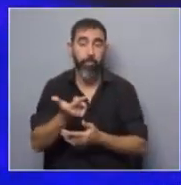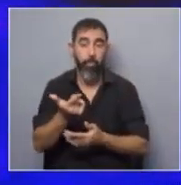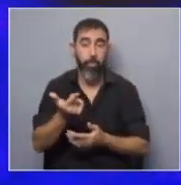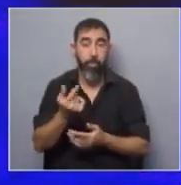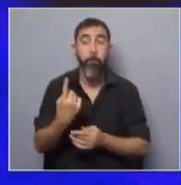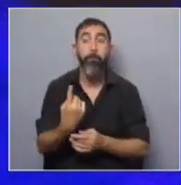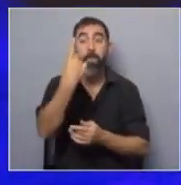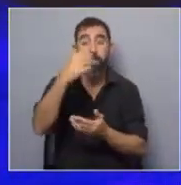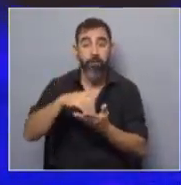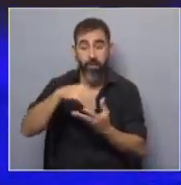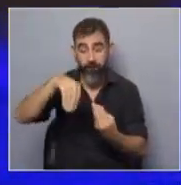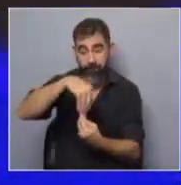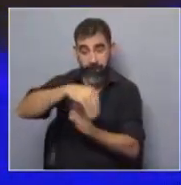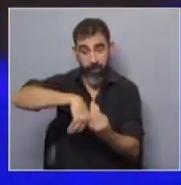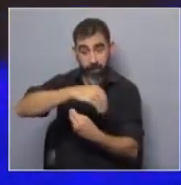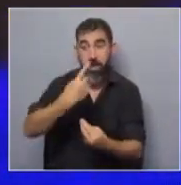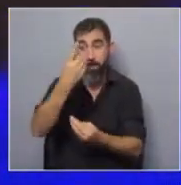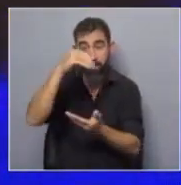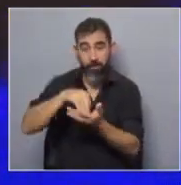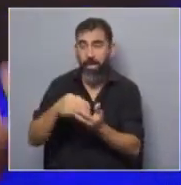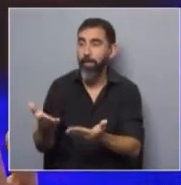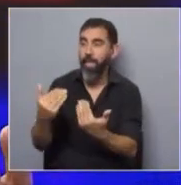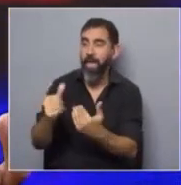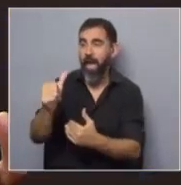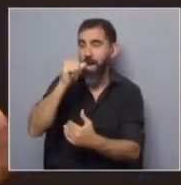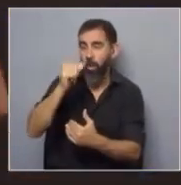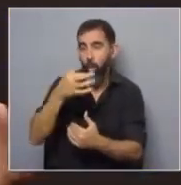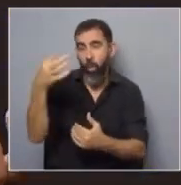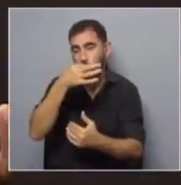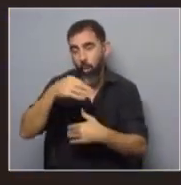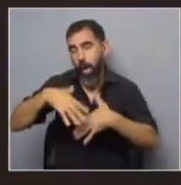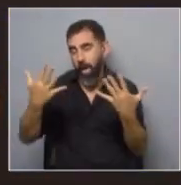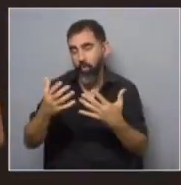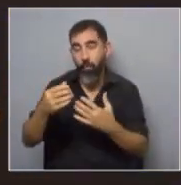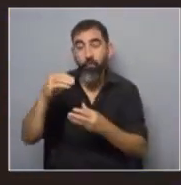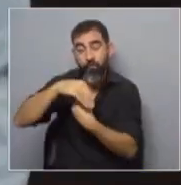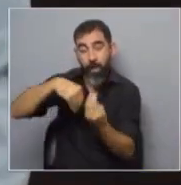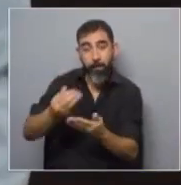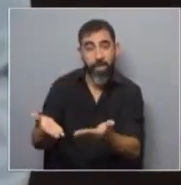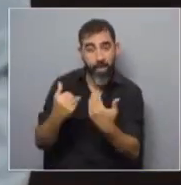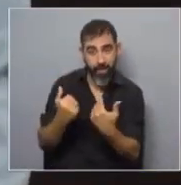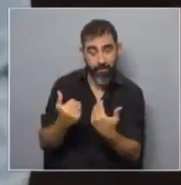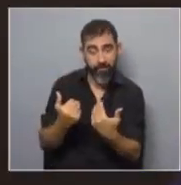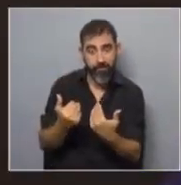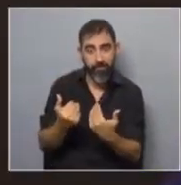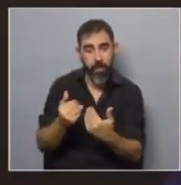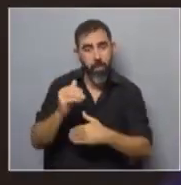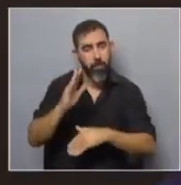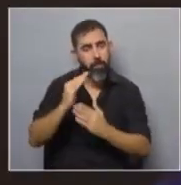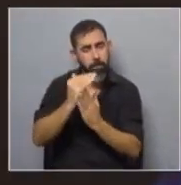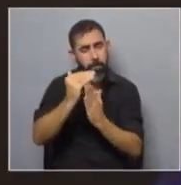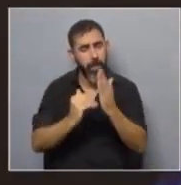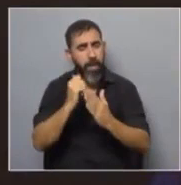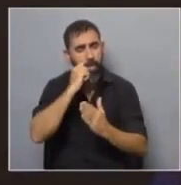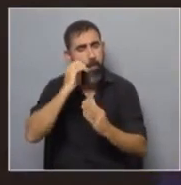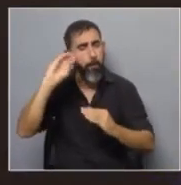que habían debutado con la familia, o que la primera persona que le ofreció una copa de alcohol fue un familiar, están mucho más abajo en la